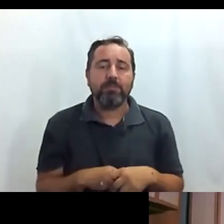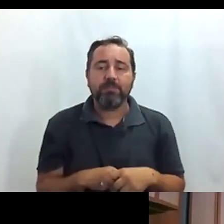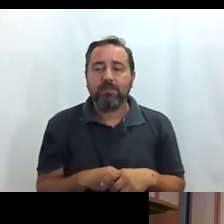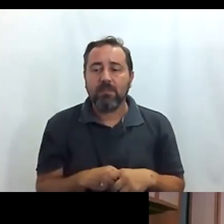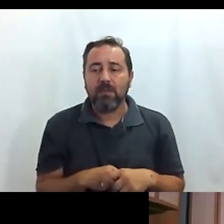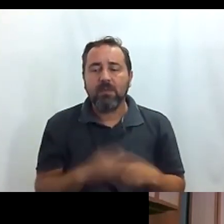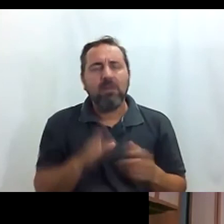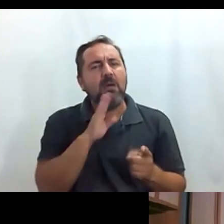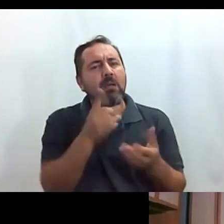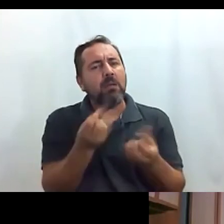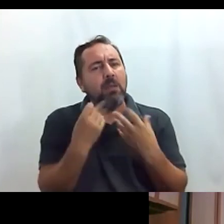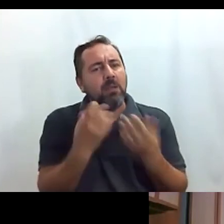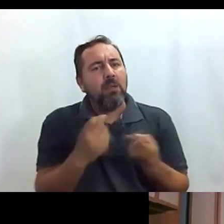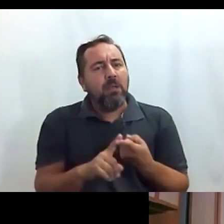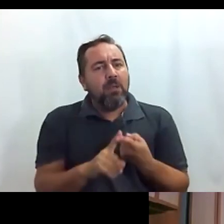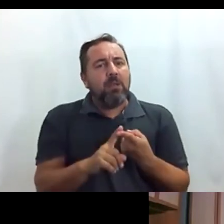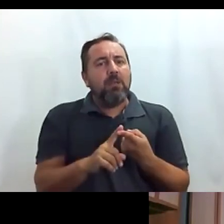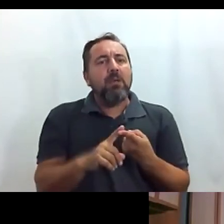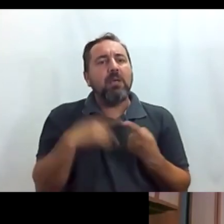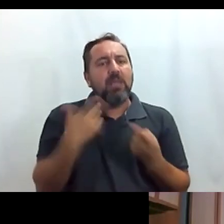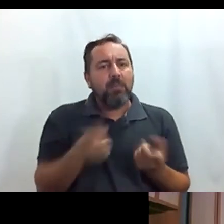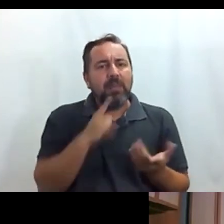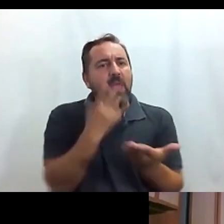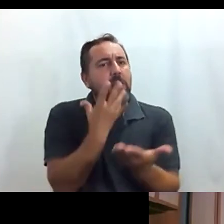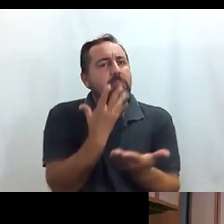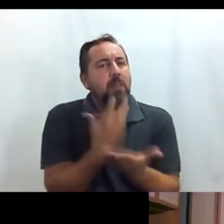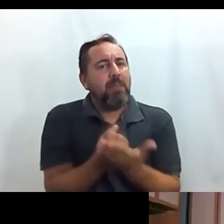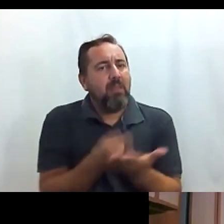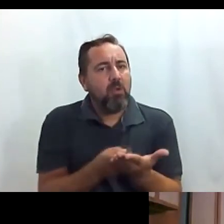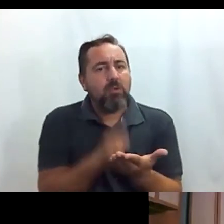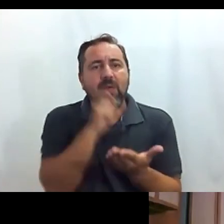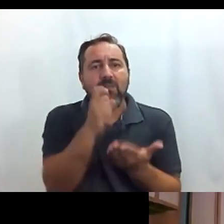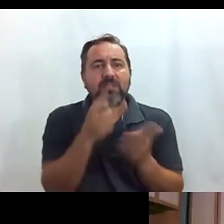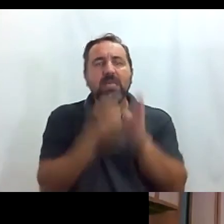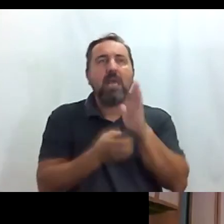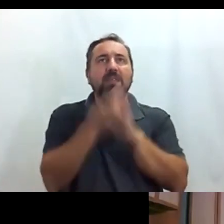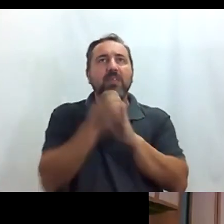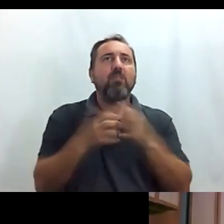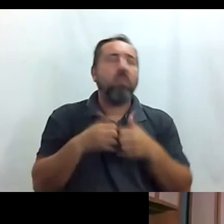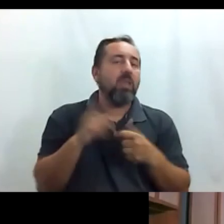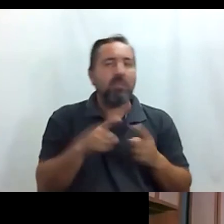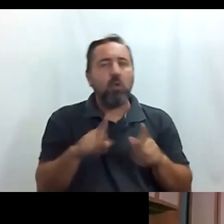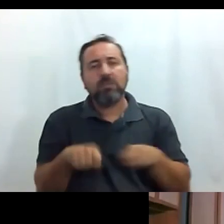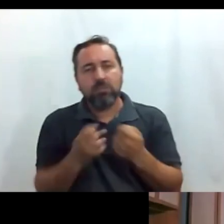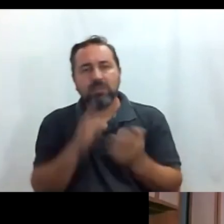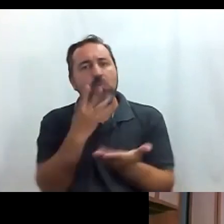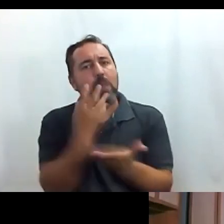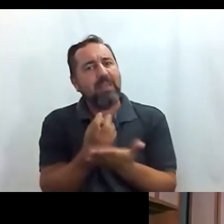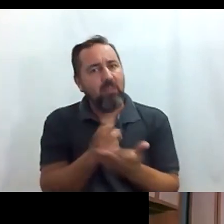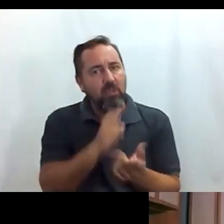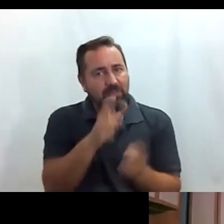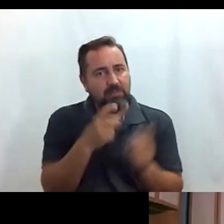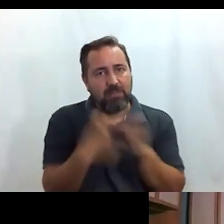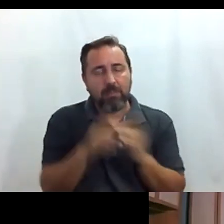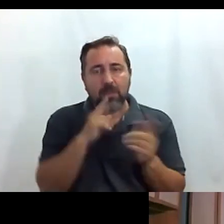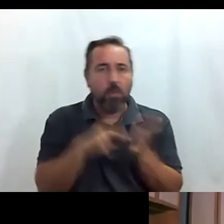habías comentado que el metro tiene una aplicación que te avisa si el ascensor funciona o está averiado para que puedas planificar el